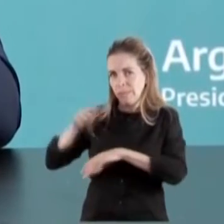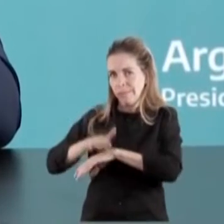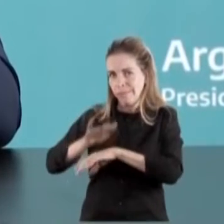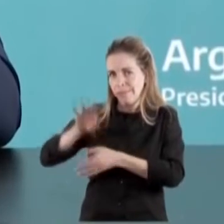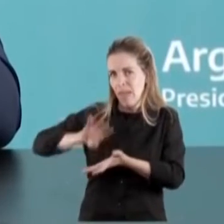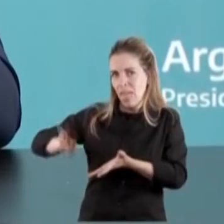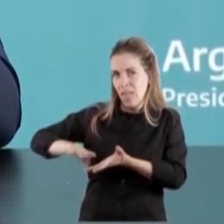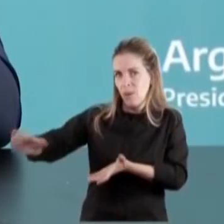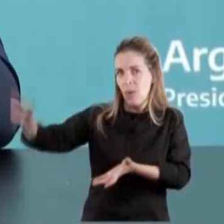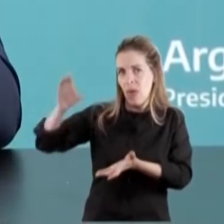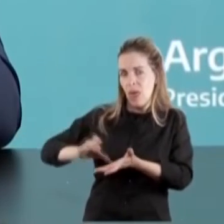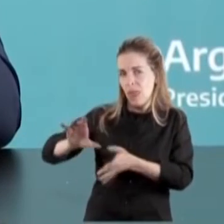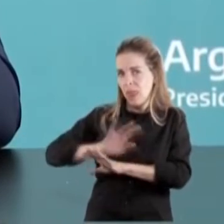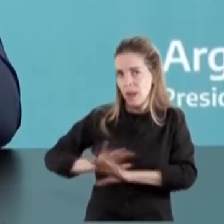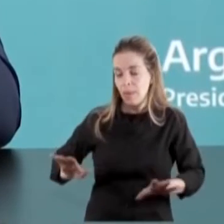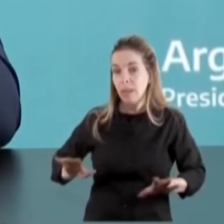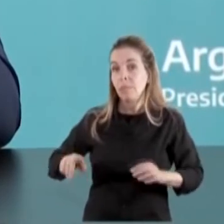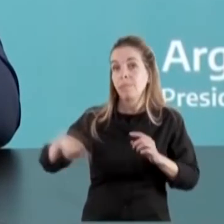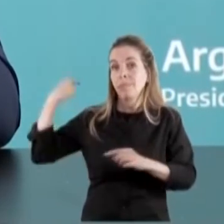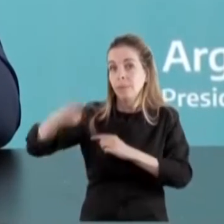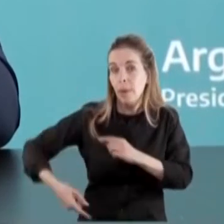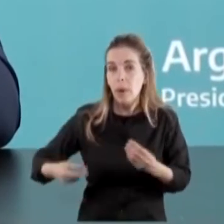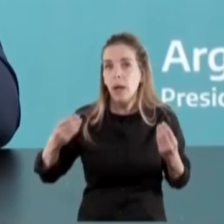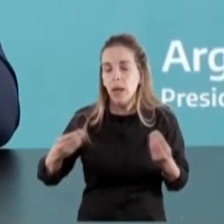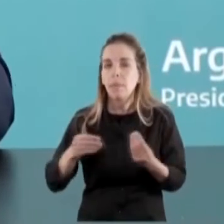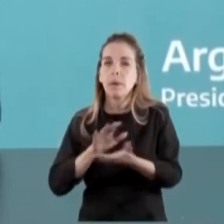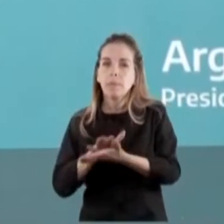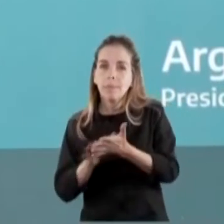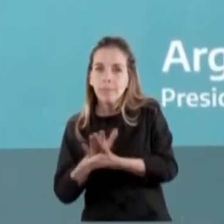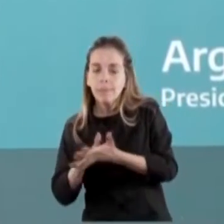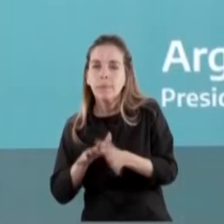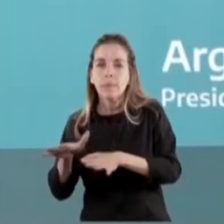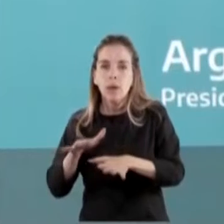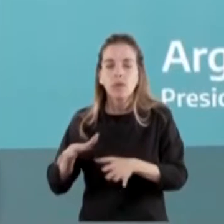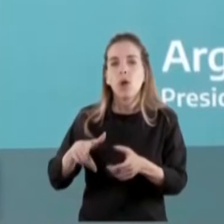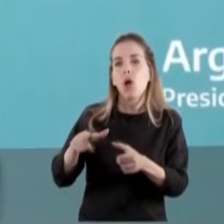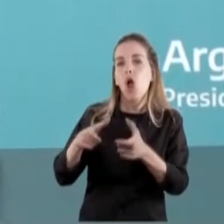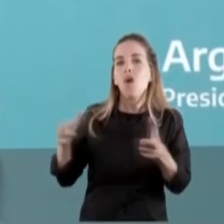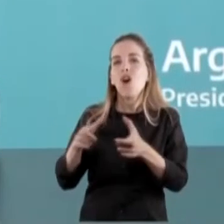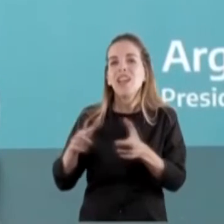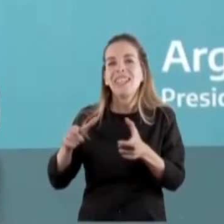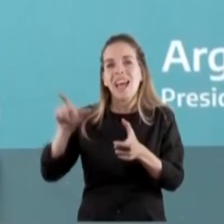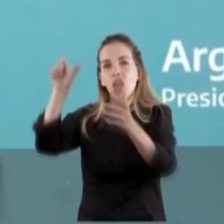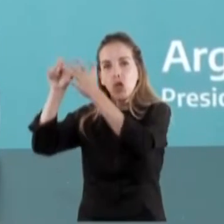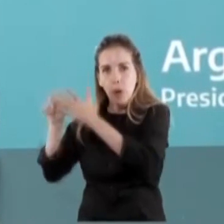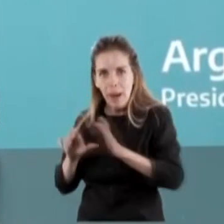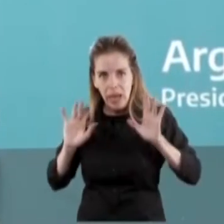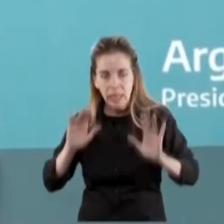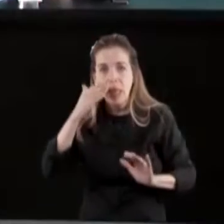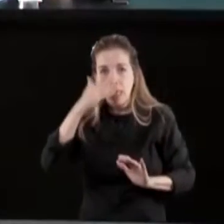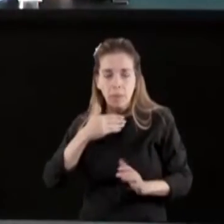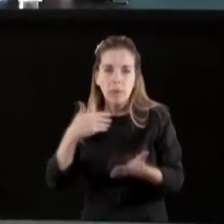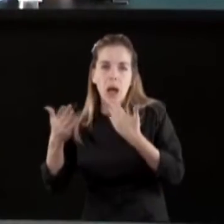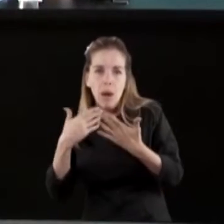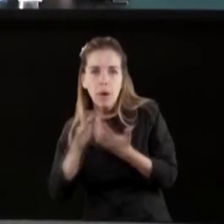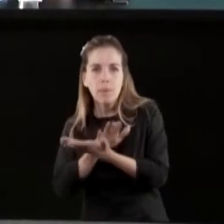normalizó la situación con los bonistas externos, luego se siguió esta conversación hasta normalizar